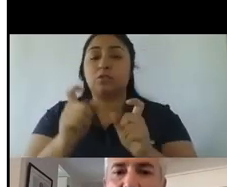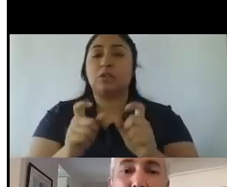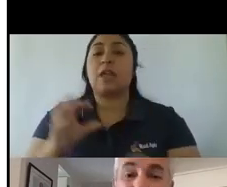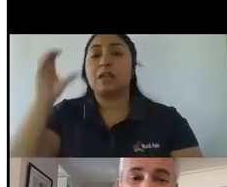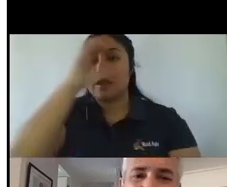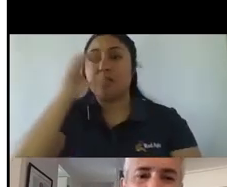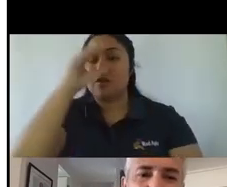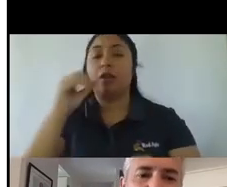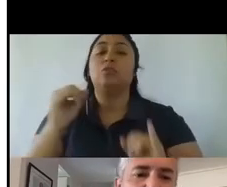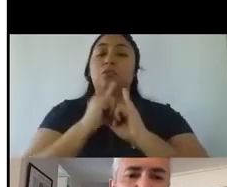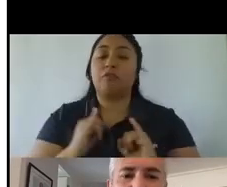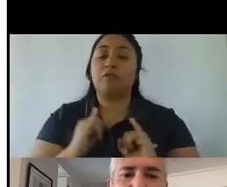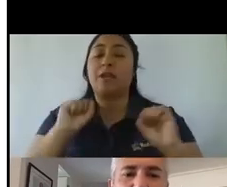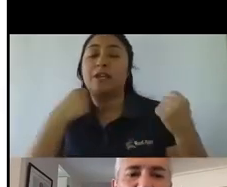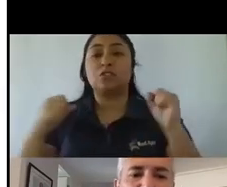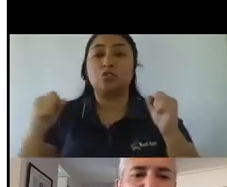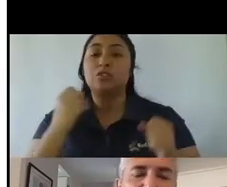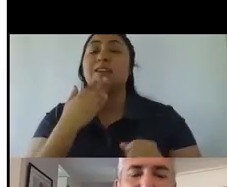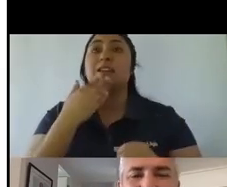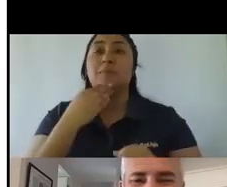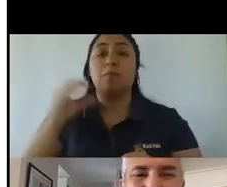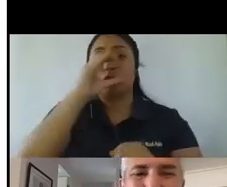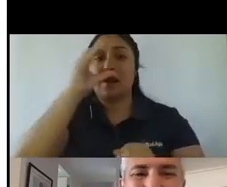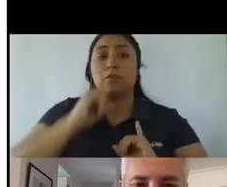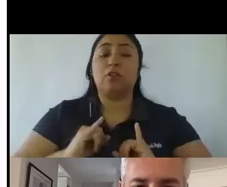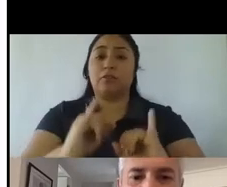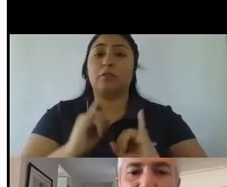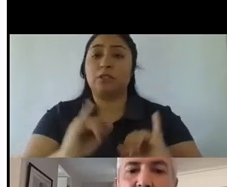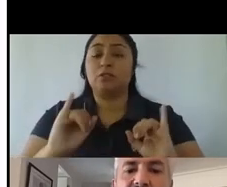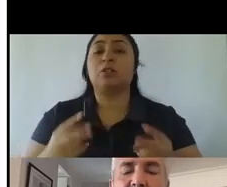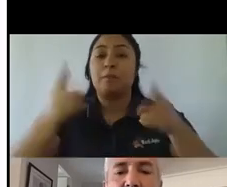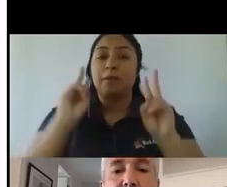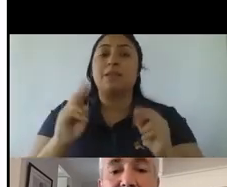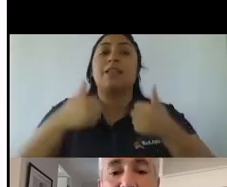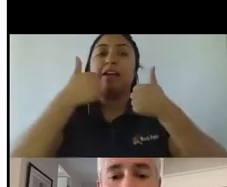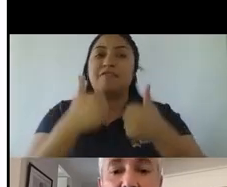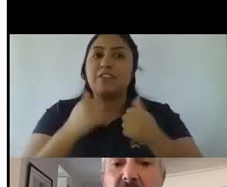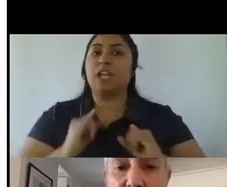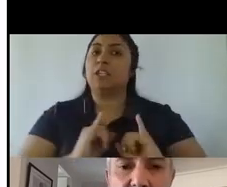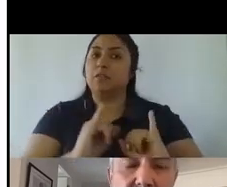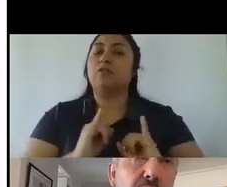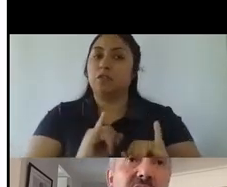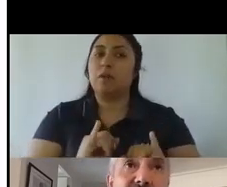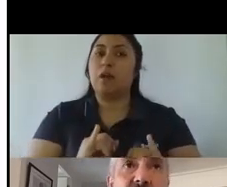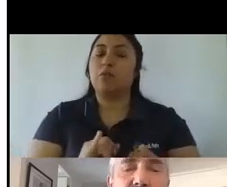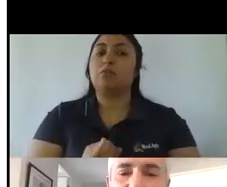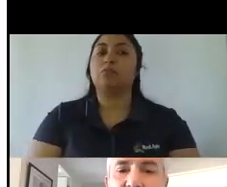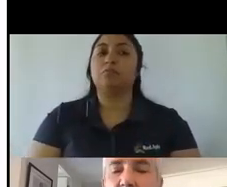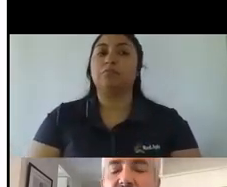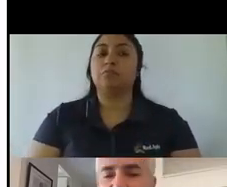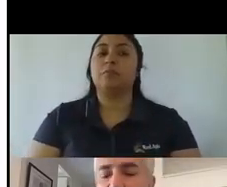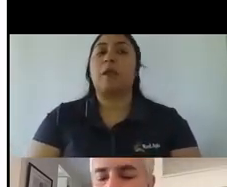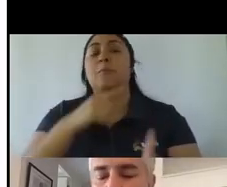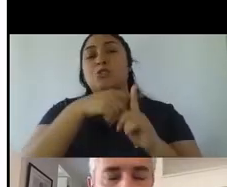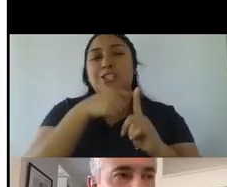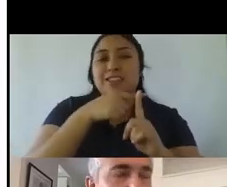pero también están buscando información que te permitan mantenerte bien informado que te permitan mantenerte positivo por así decirlo